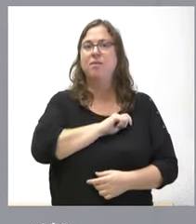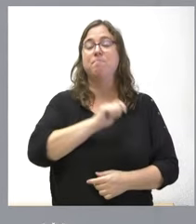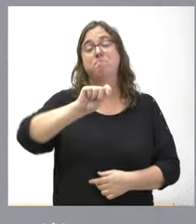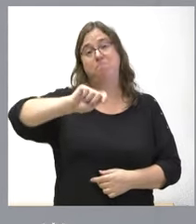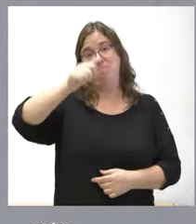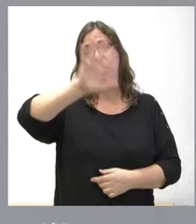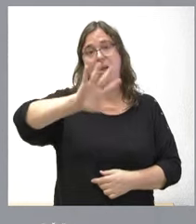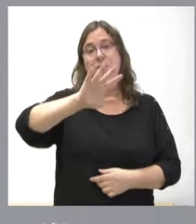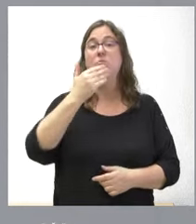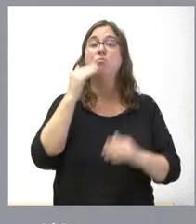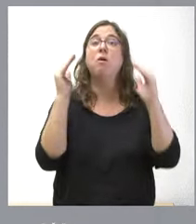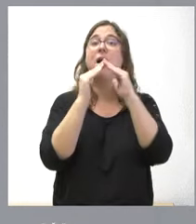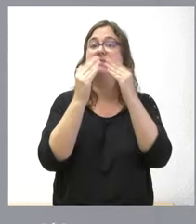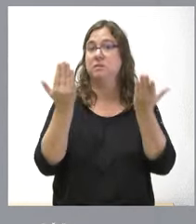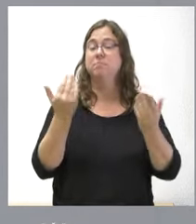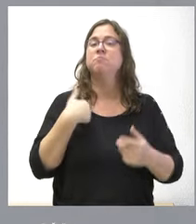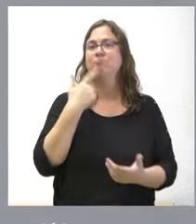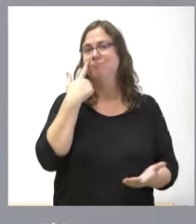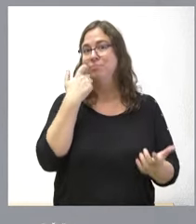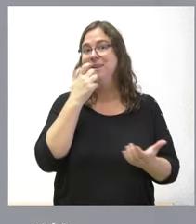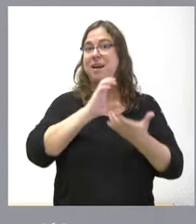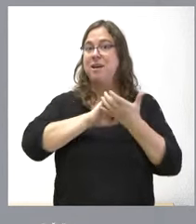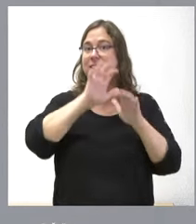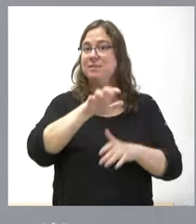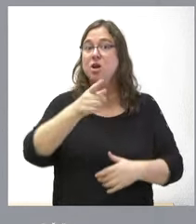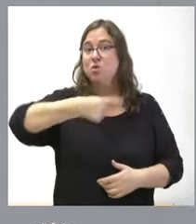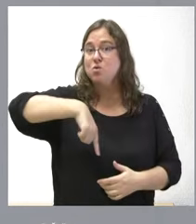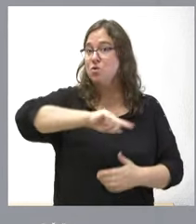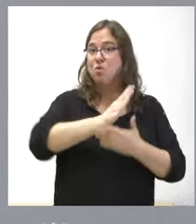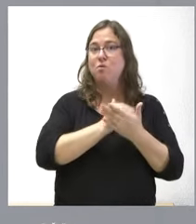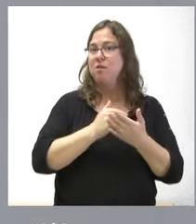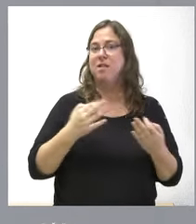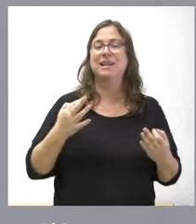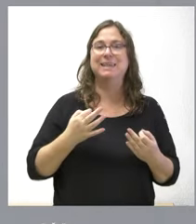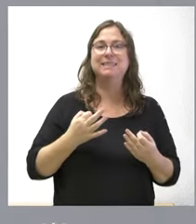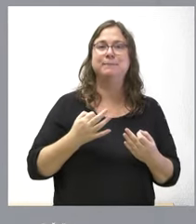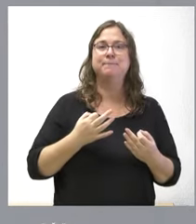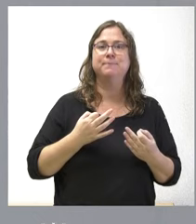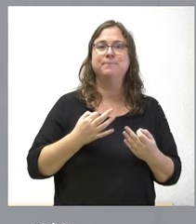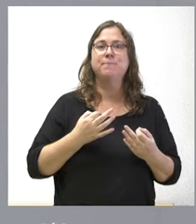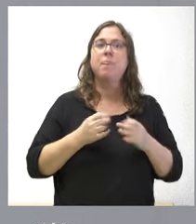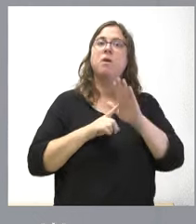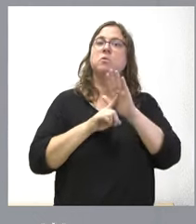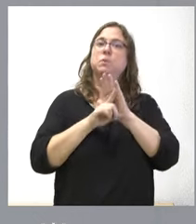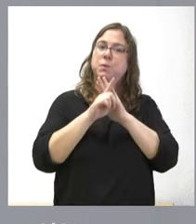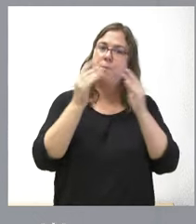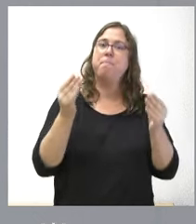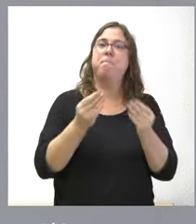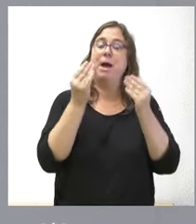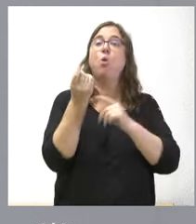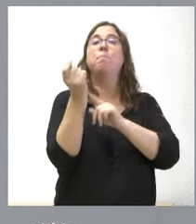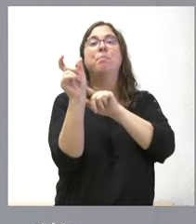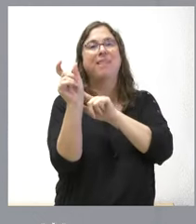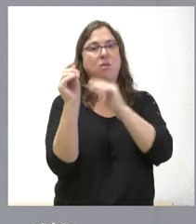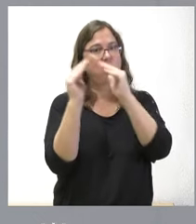y León, como es el tema de la vivienda, apreciarán que en Castilla y León somos de las comunidades autónomas no solamente con mejor evolución en el precio de la